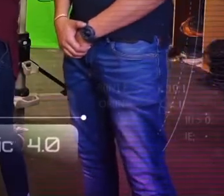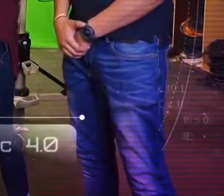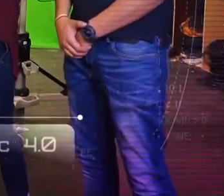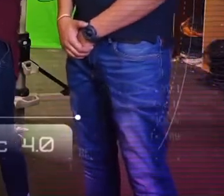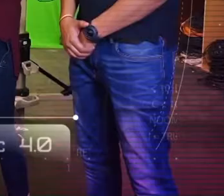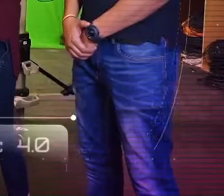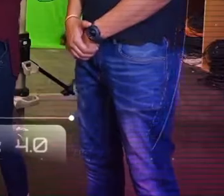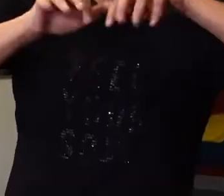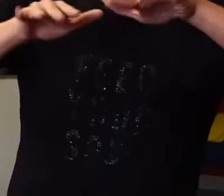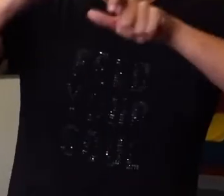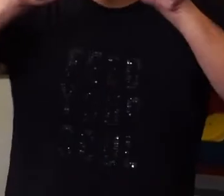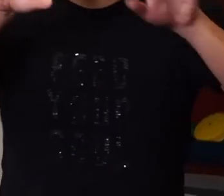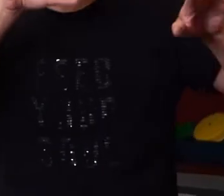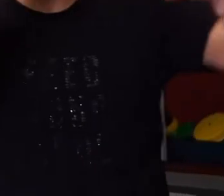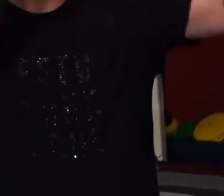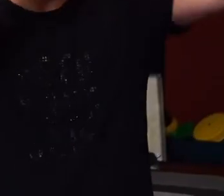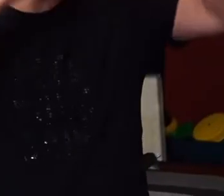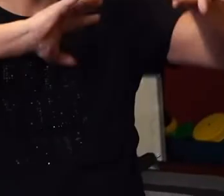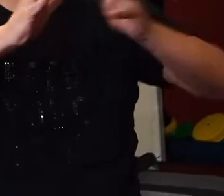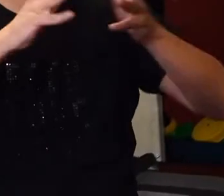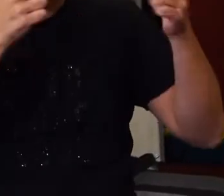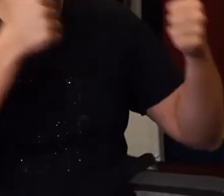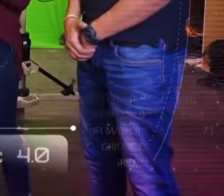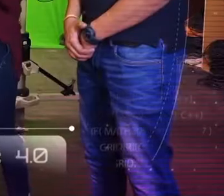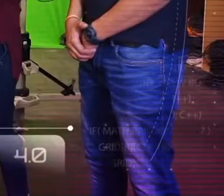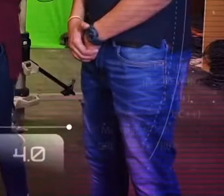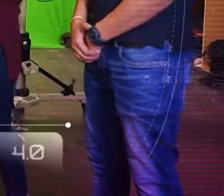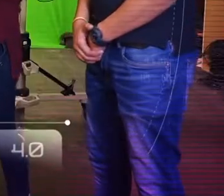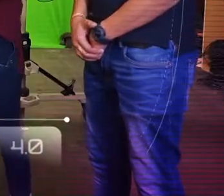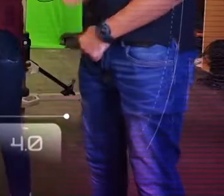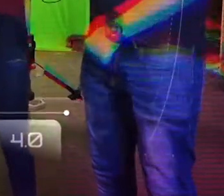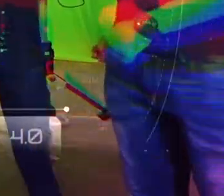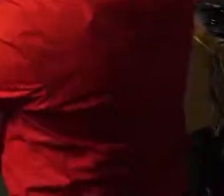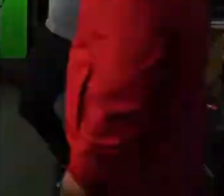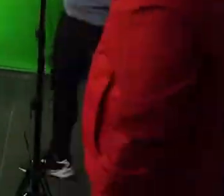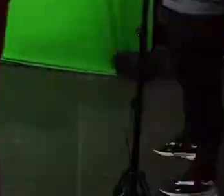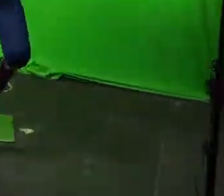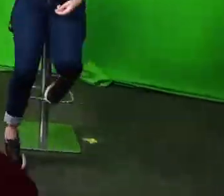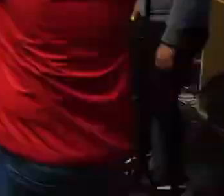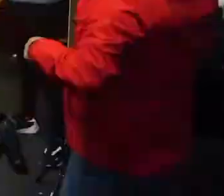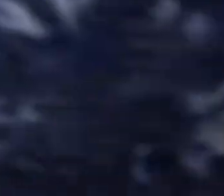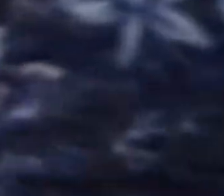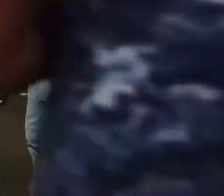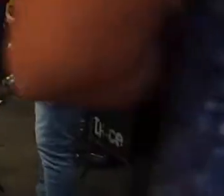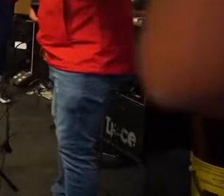Sí, muy buena idea. Podemos producirlo y difundirlo para que la gente aprenda.